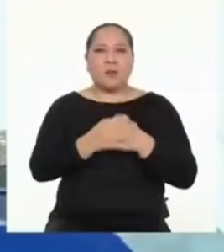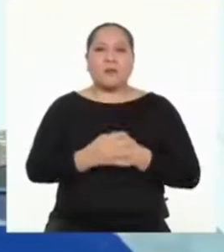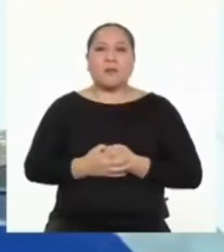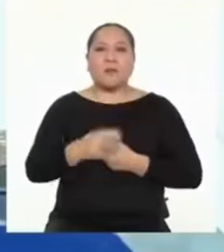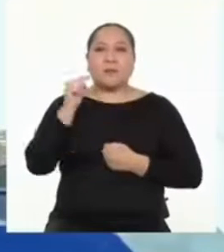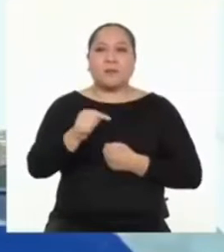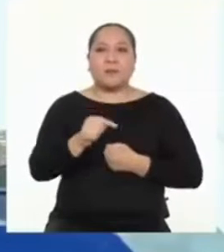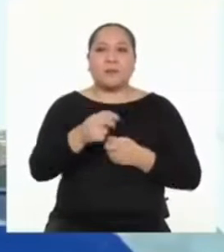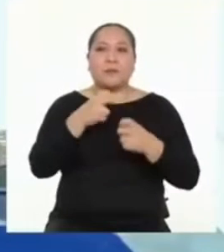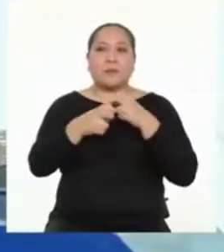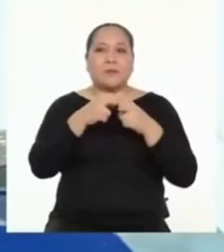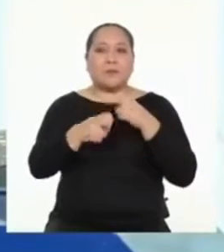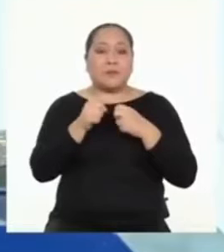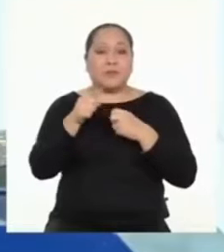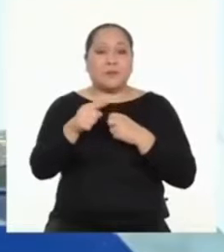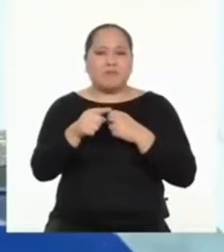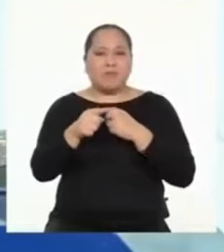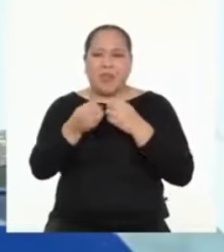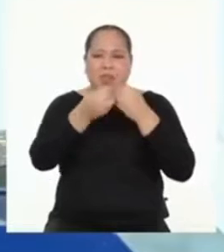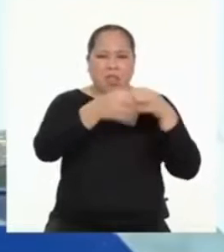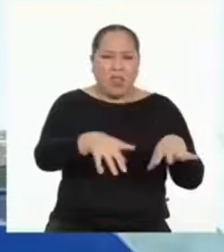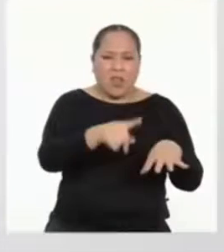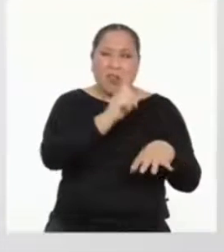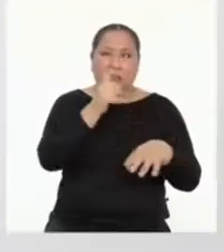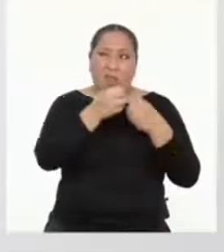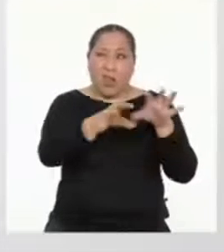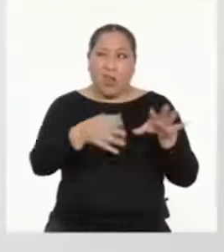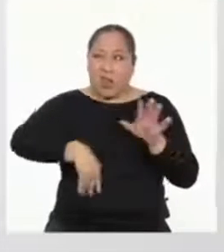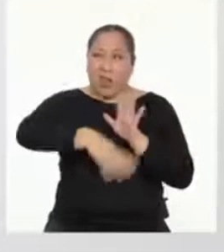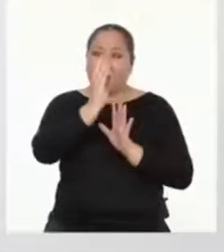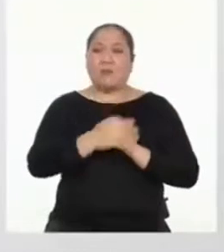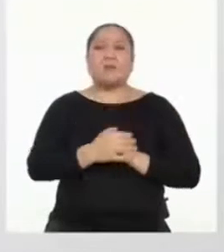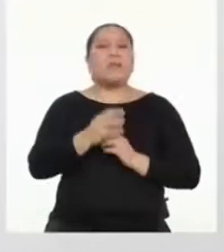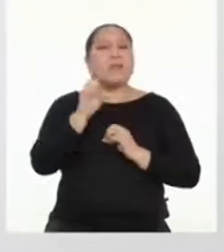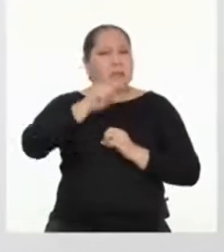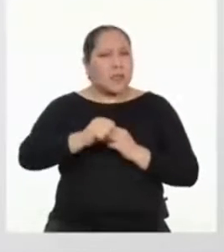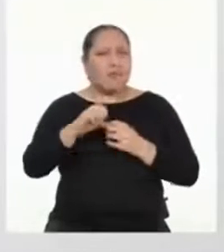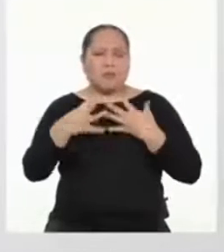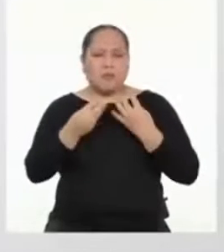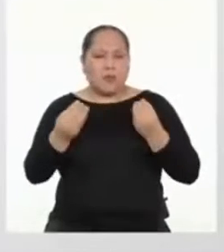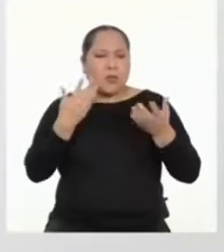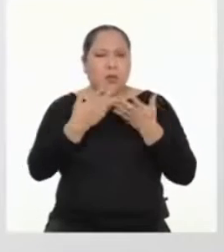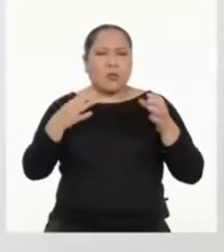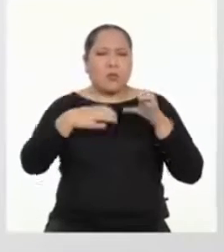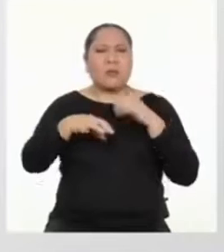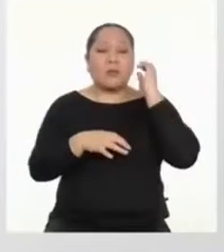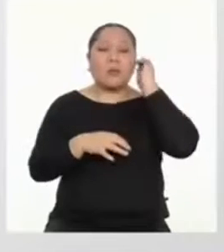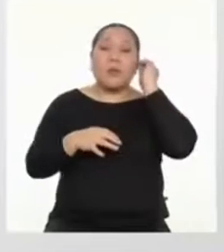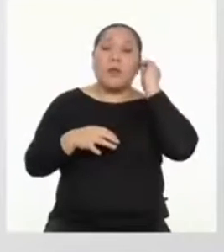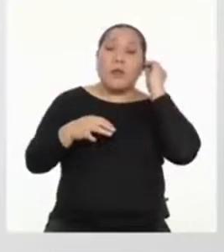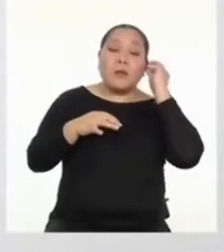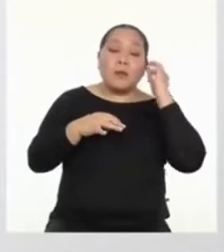que podamos hacer para enfrentar mejor los retos y no desanimarnos en el camino? Hay mucho que podemos hacer. Lo principal